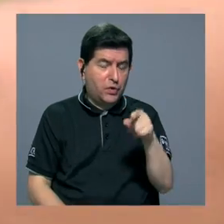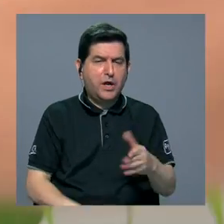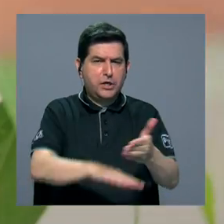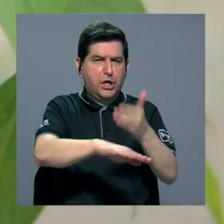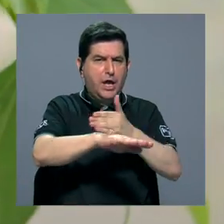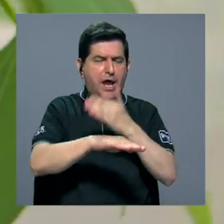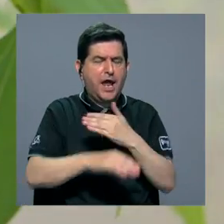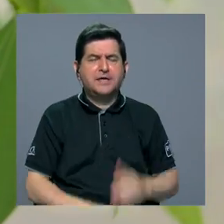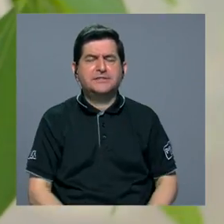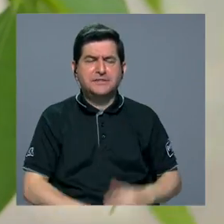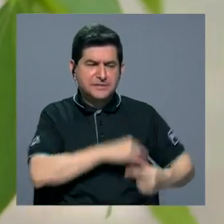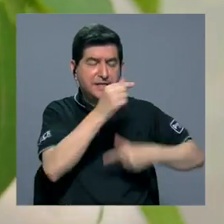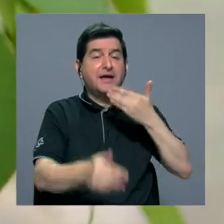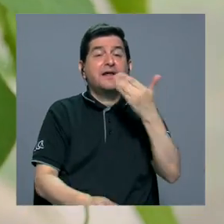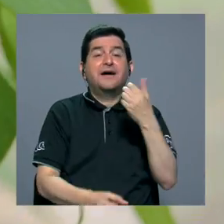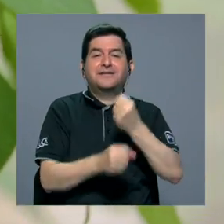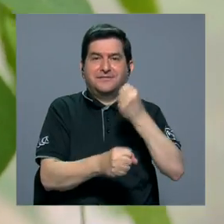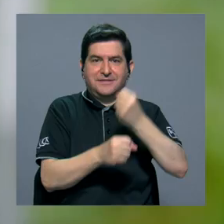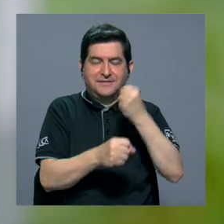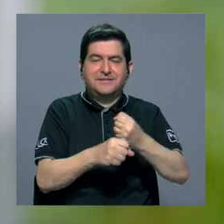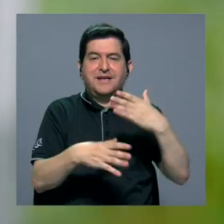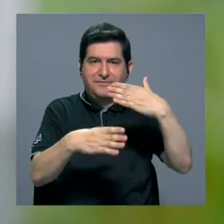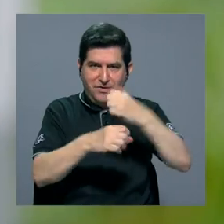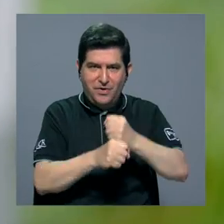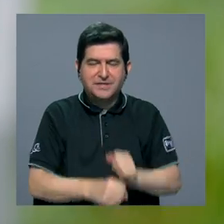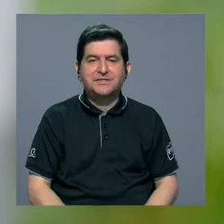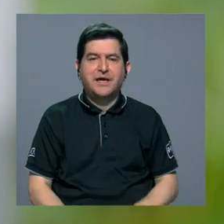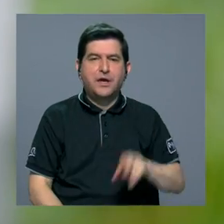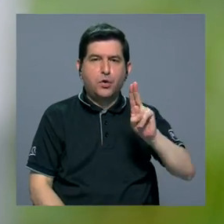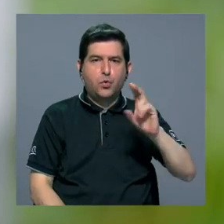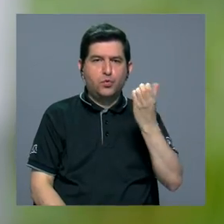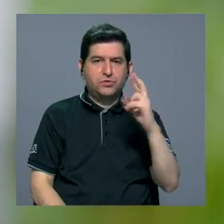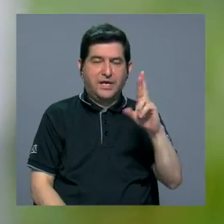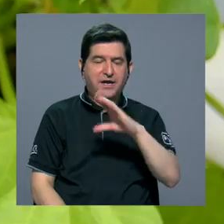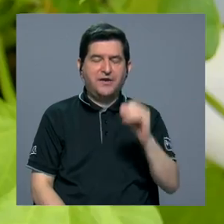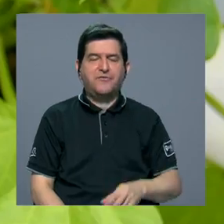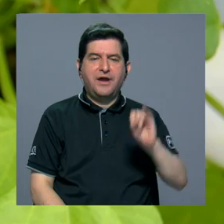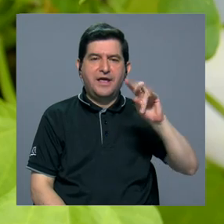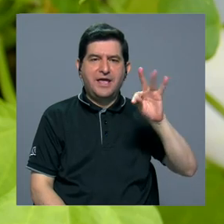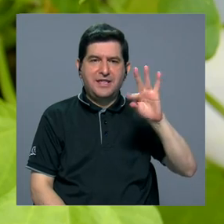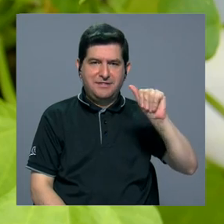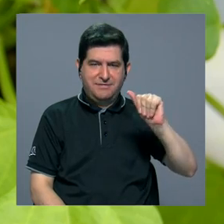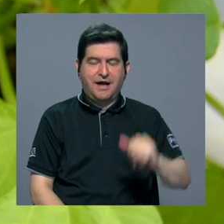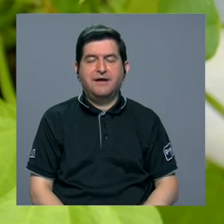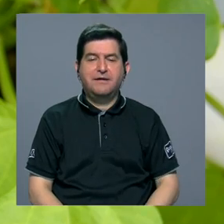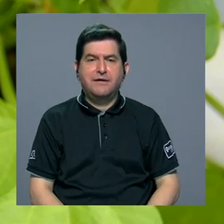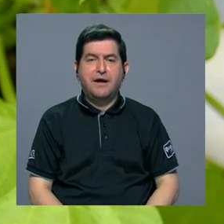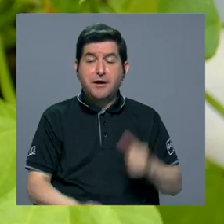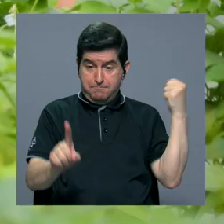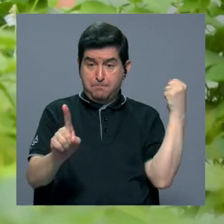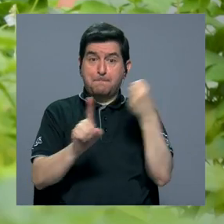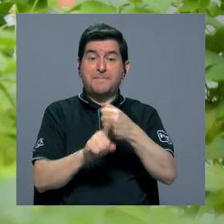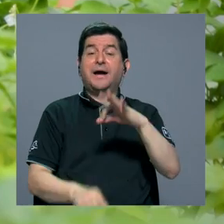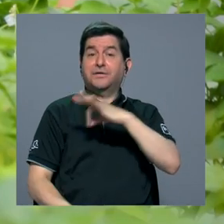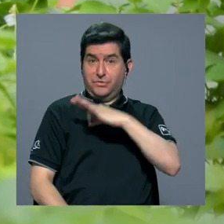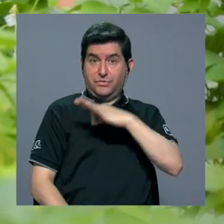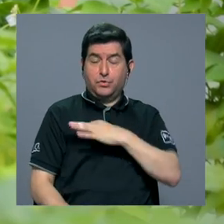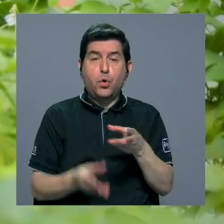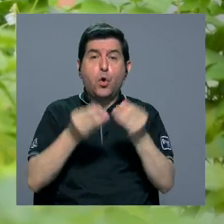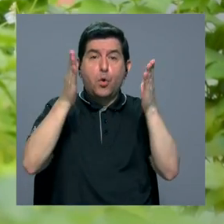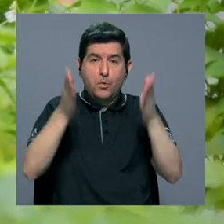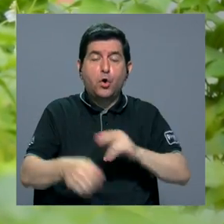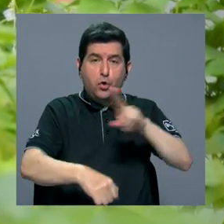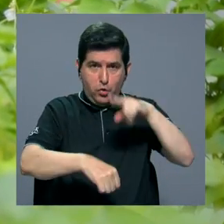mejora genética fue gracias al trabajo realizado entre la UCR y el INTA y ha logrado impactar para bien a